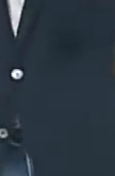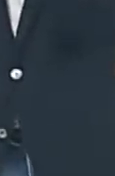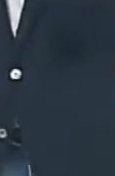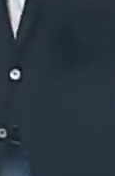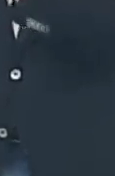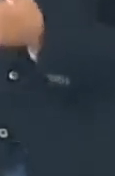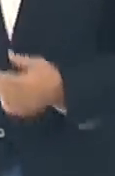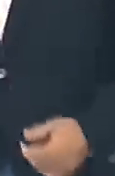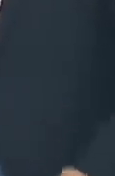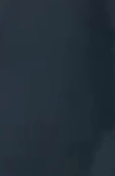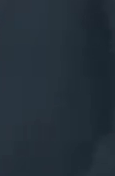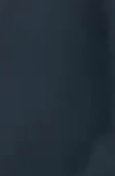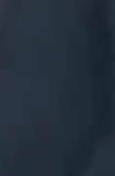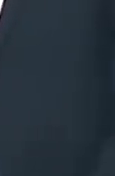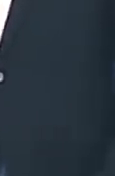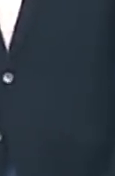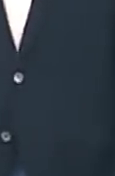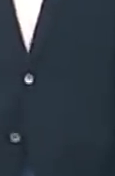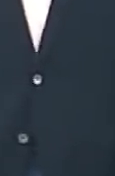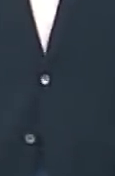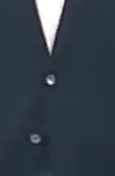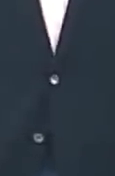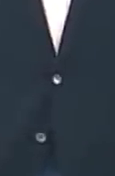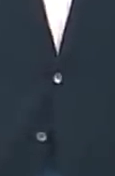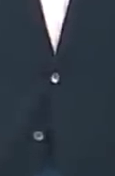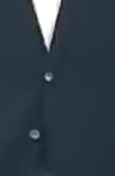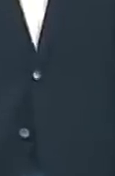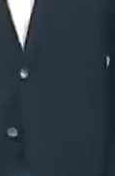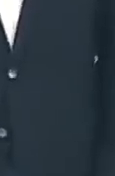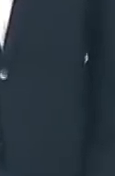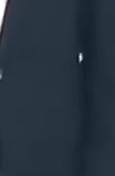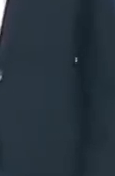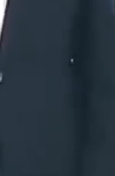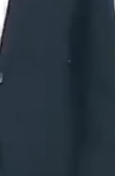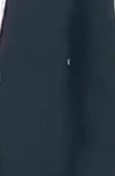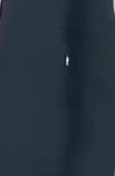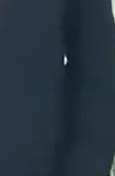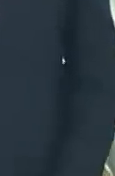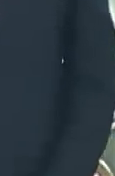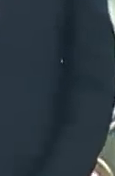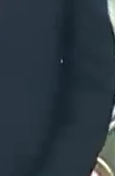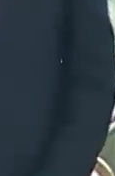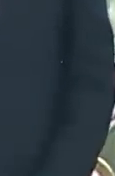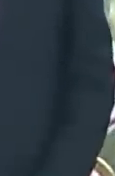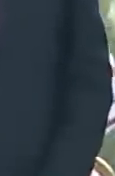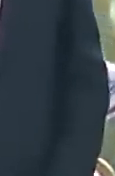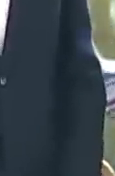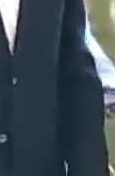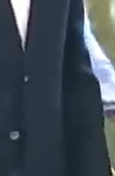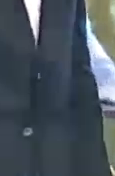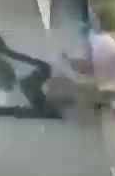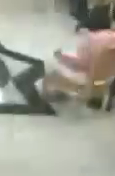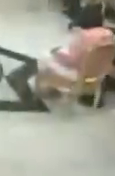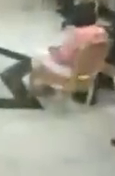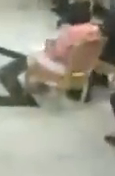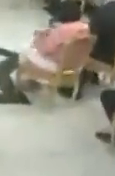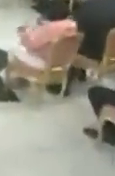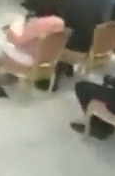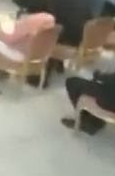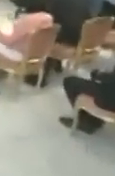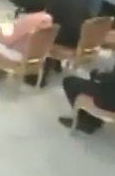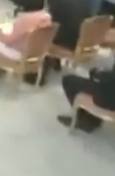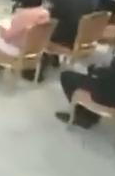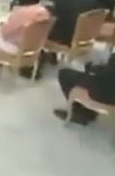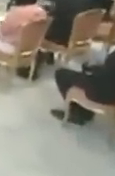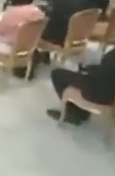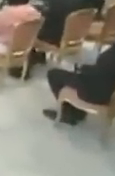vicepresidenta de la Asamblea Nacional. Señoras y señores, tengan todas y todos muy buenas